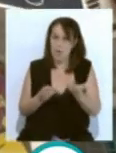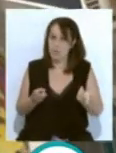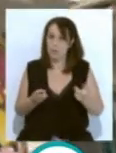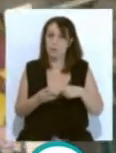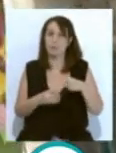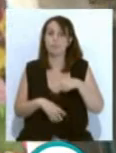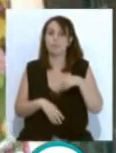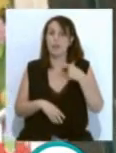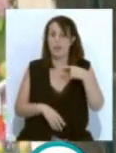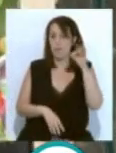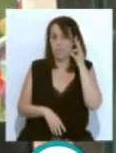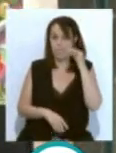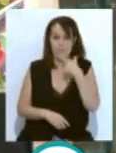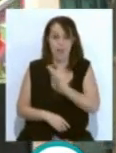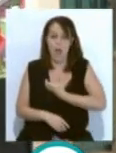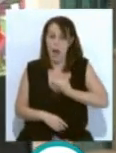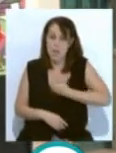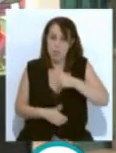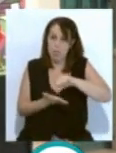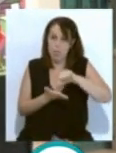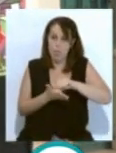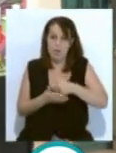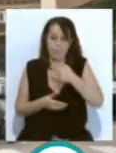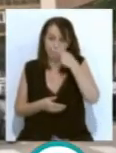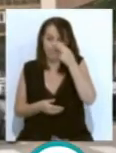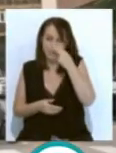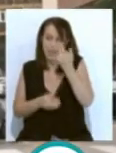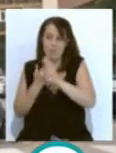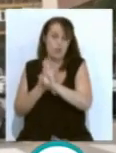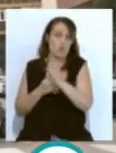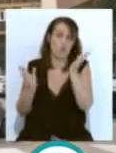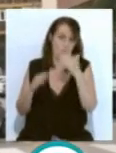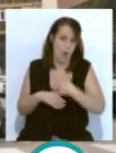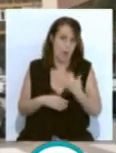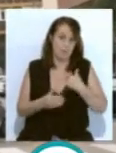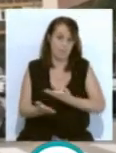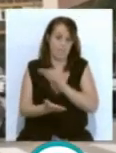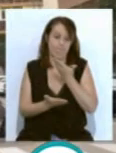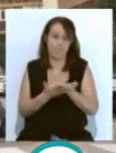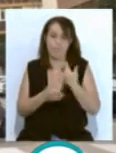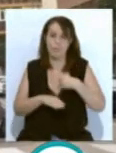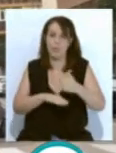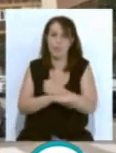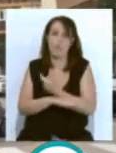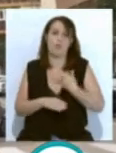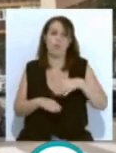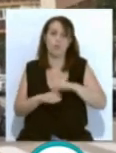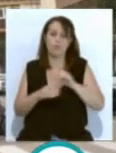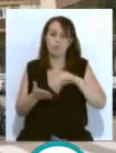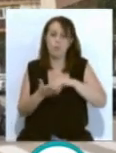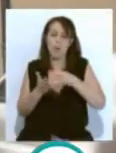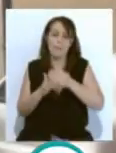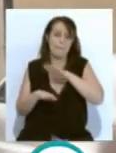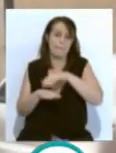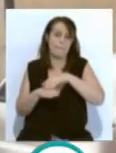alcalde de la ciudad no se interesa por las inquietudes de sus vecinos y vecinas y piden desde la formación un plan de choque para solucionar los